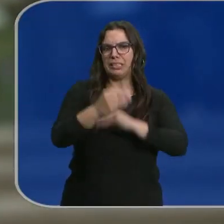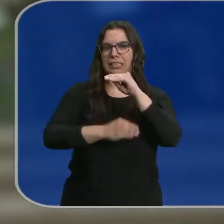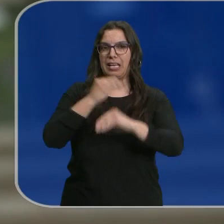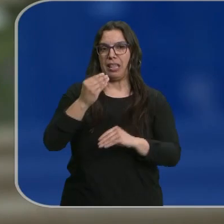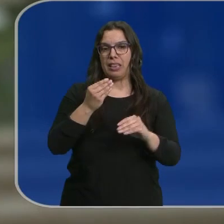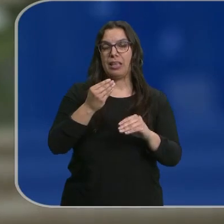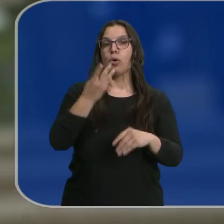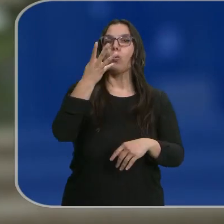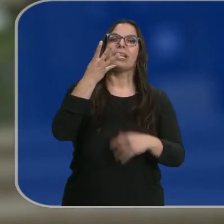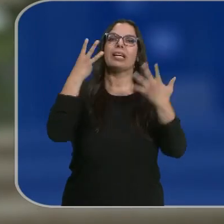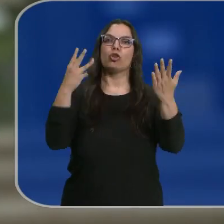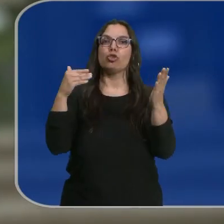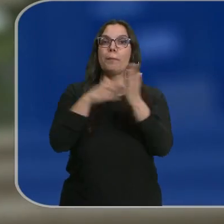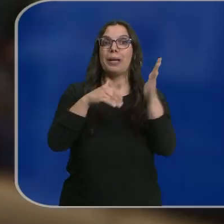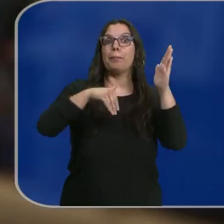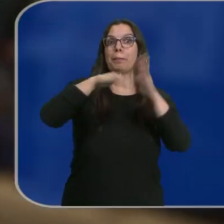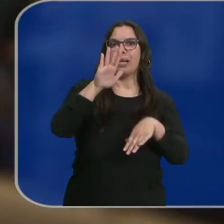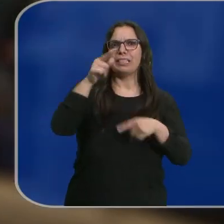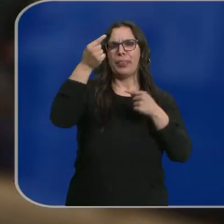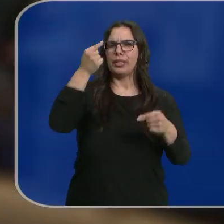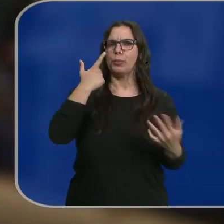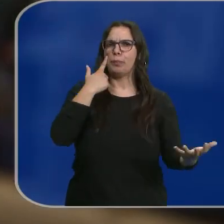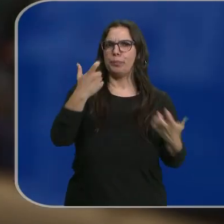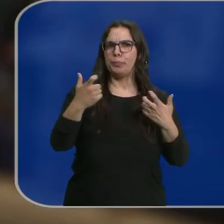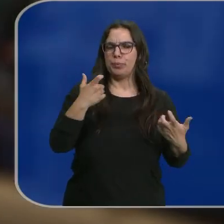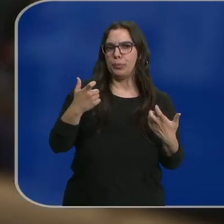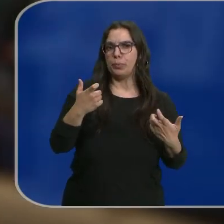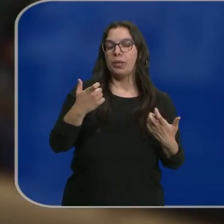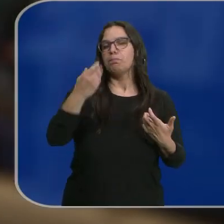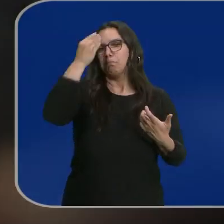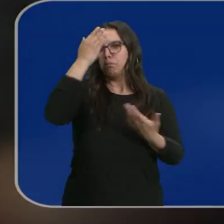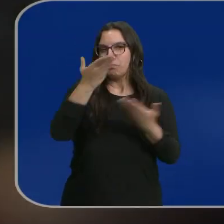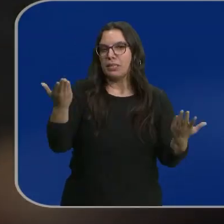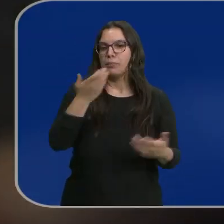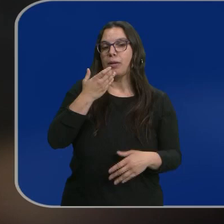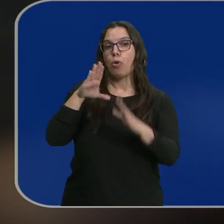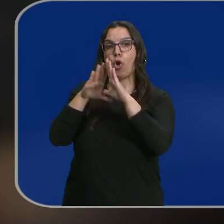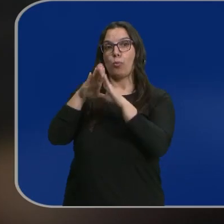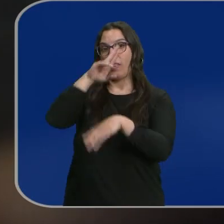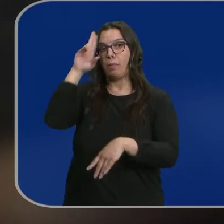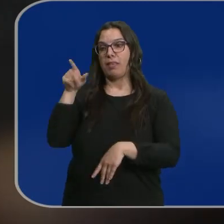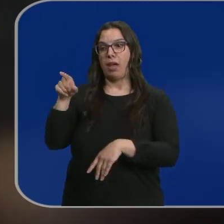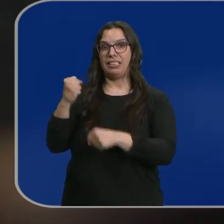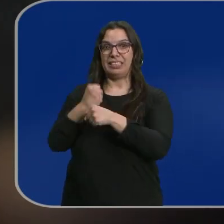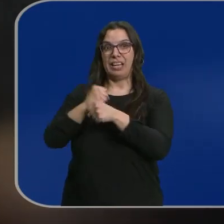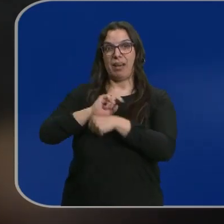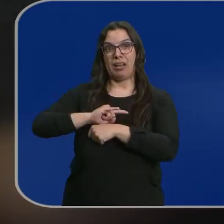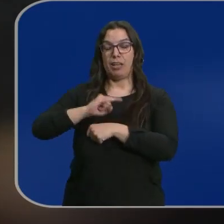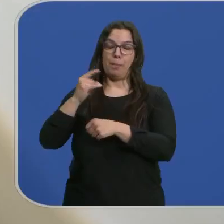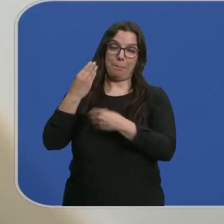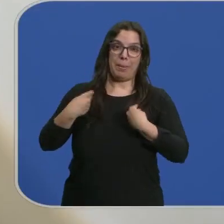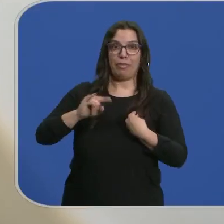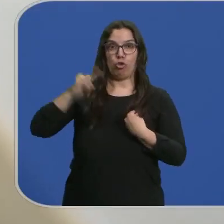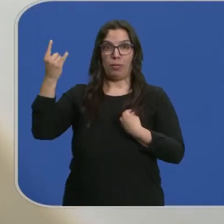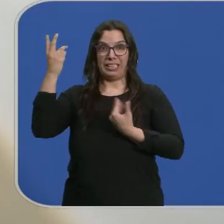superando las 48.000 un dato significativo. Para que se hagan una idea desde Madrid que tiene el triple de población infantil